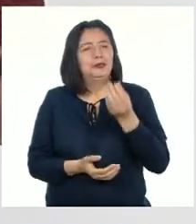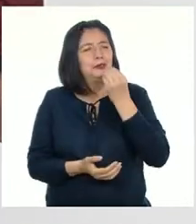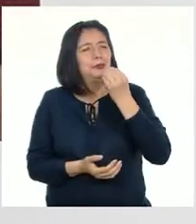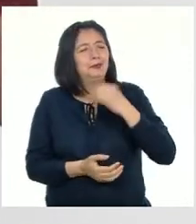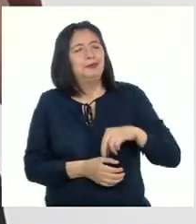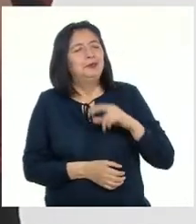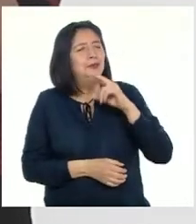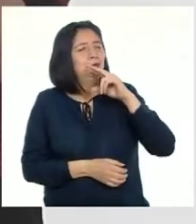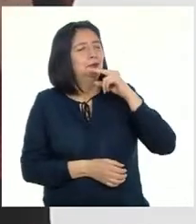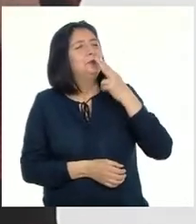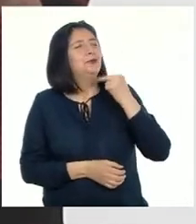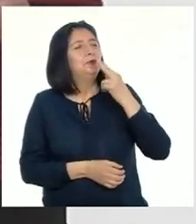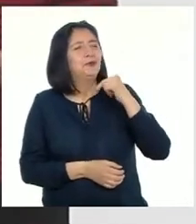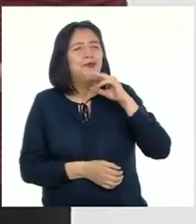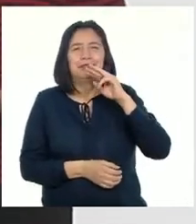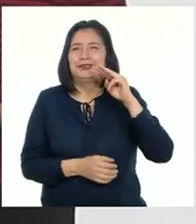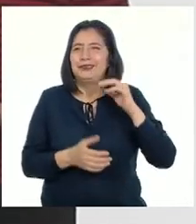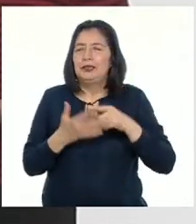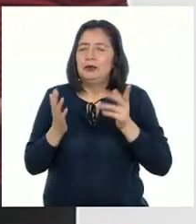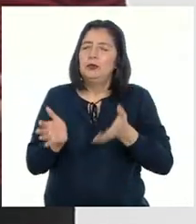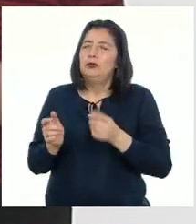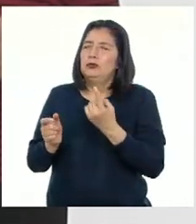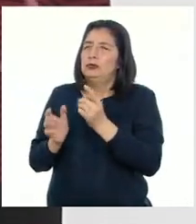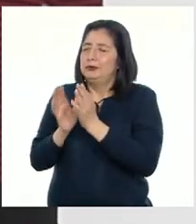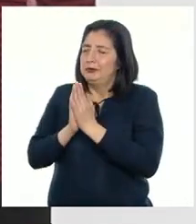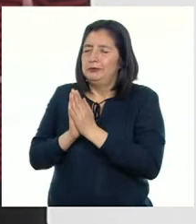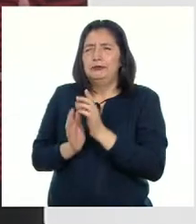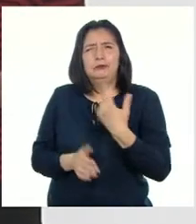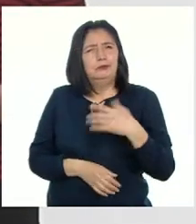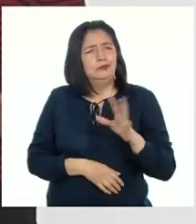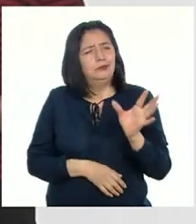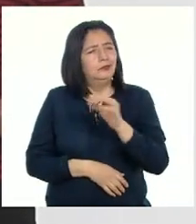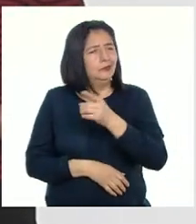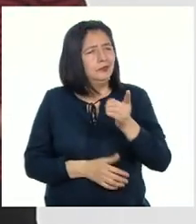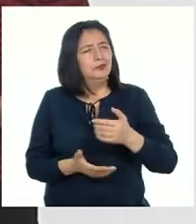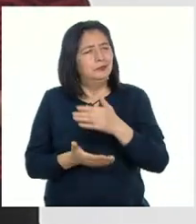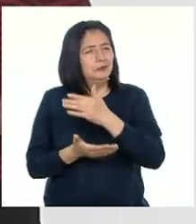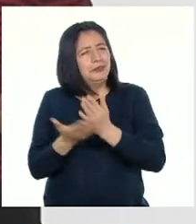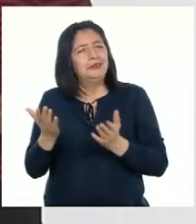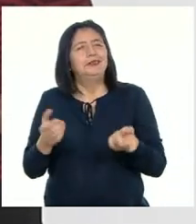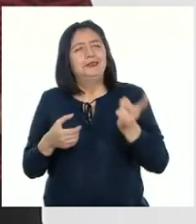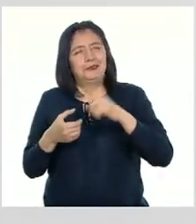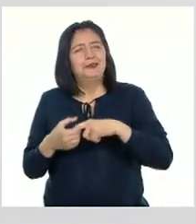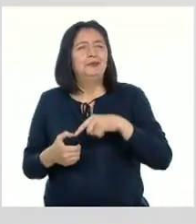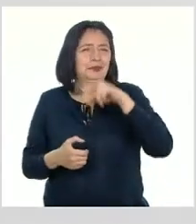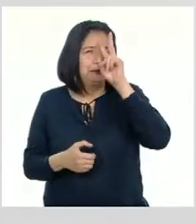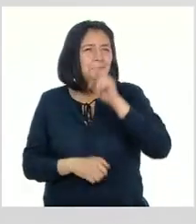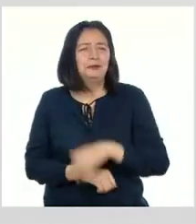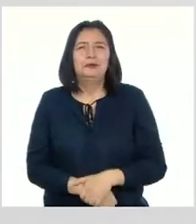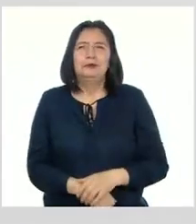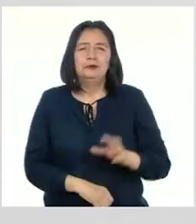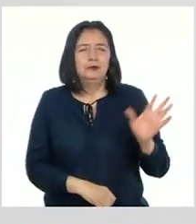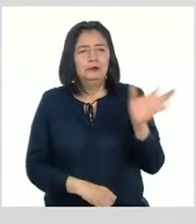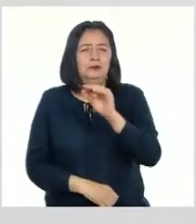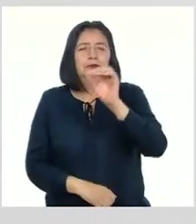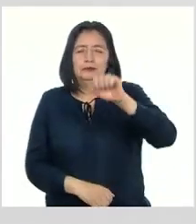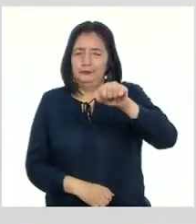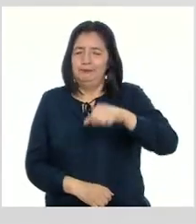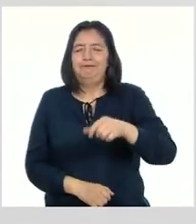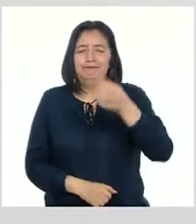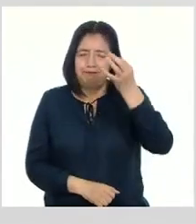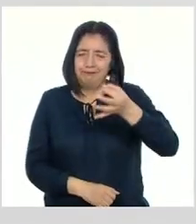de Ñapepa también O simplemente uniéndose en oración Todo eso es parte de nuestro Perú Todo eso,